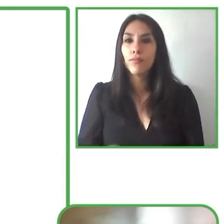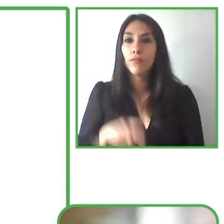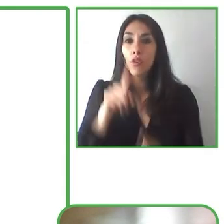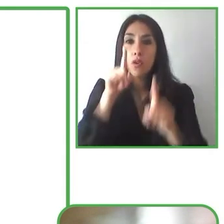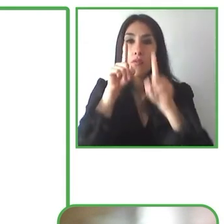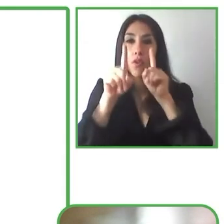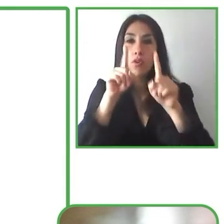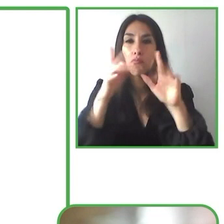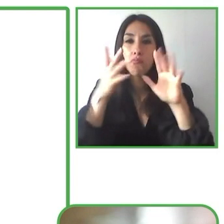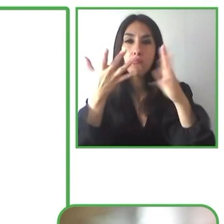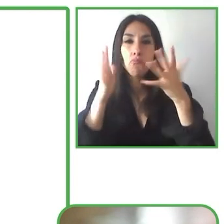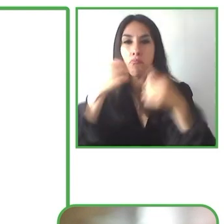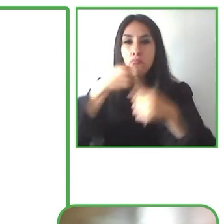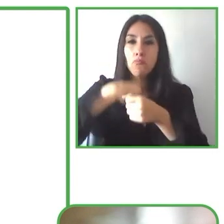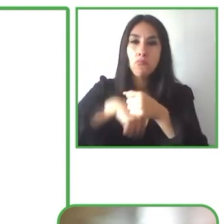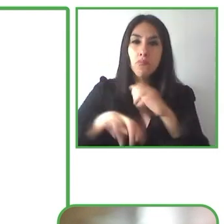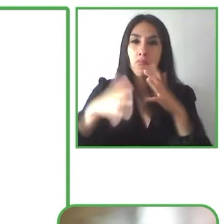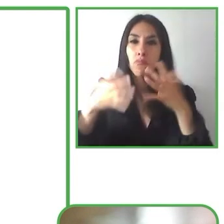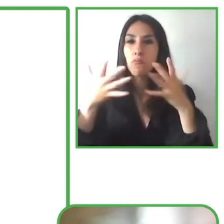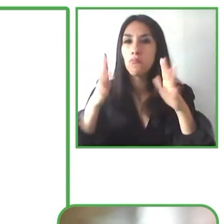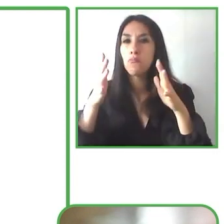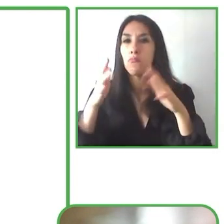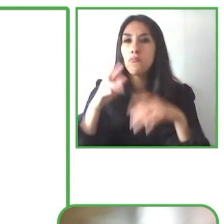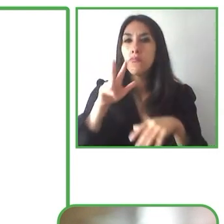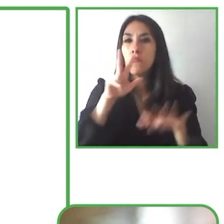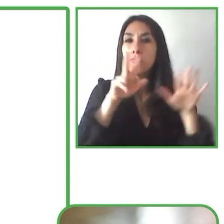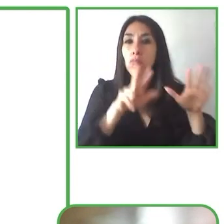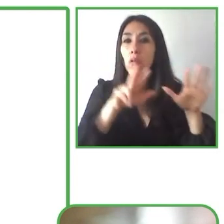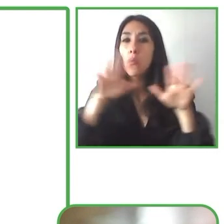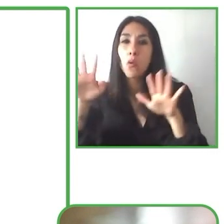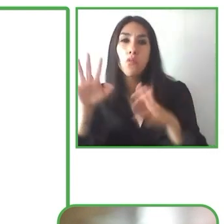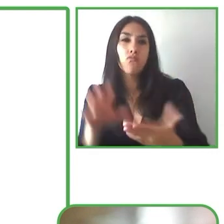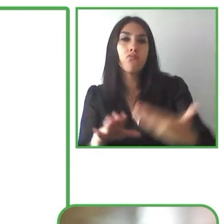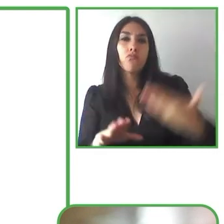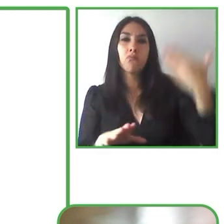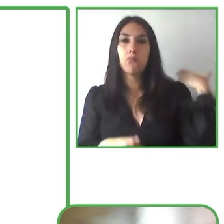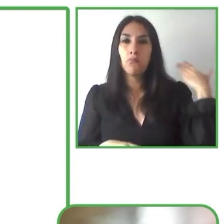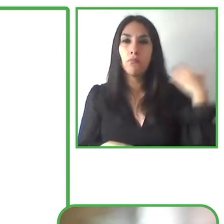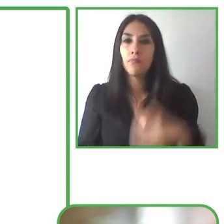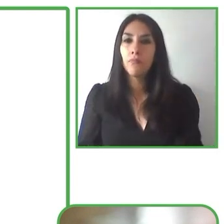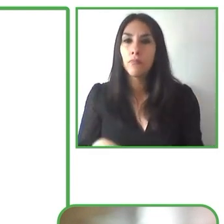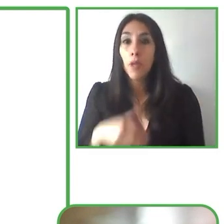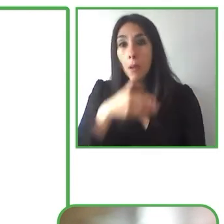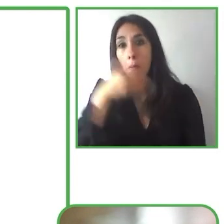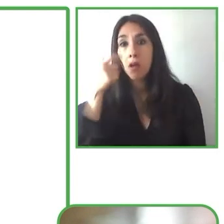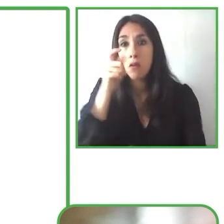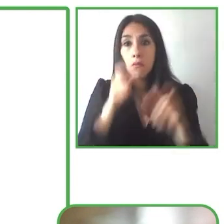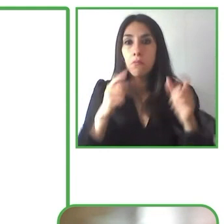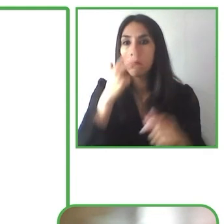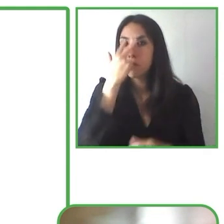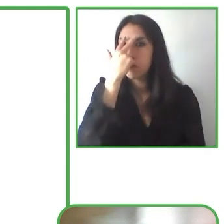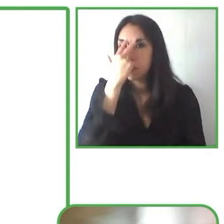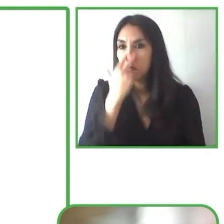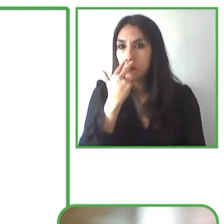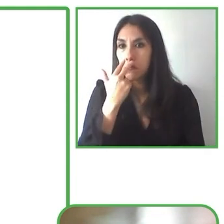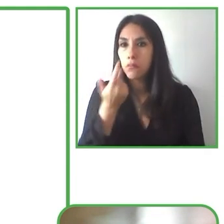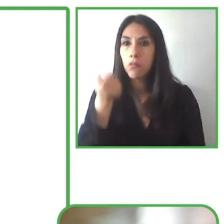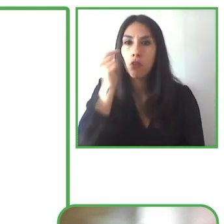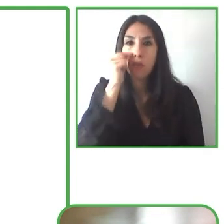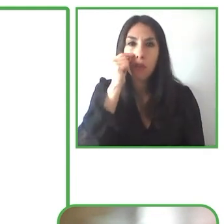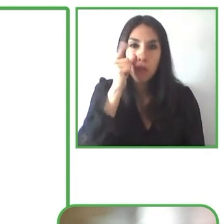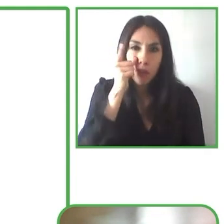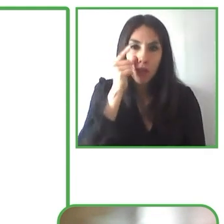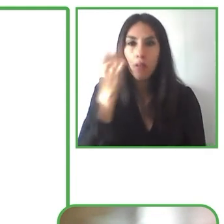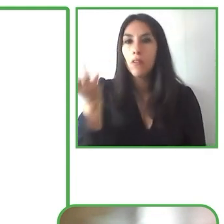mejorar la vida de las personas con discapacidad visual. Los propios ciegos venden lotería y con sus ingresos consiguen este objetivo. La